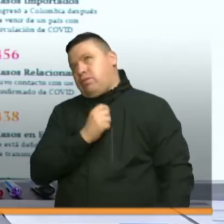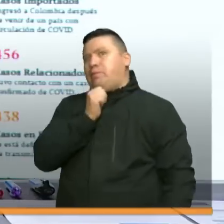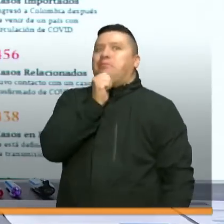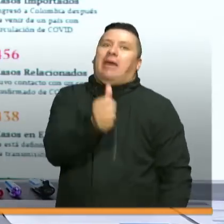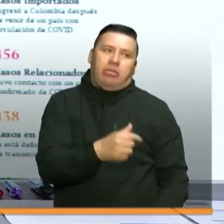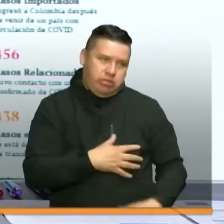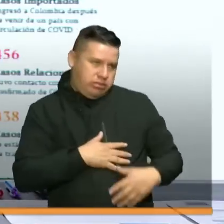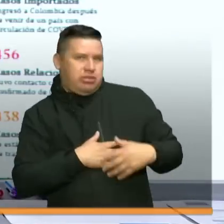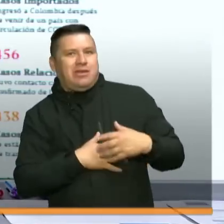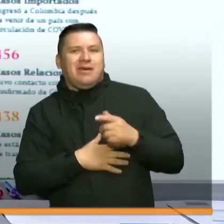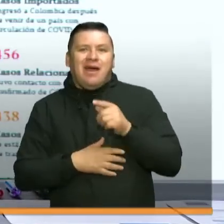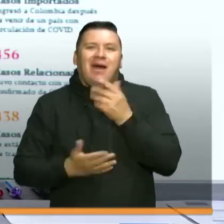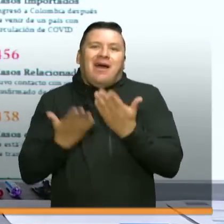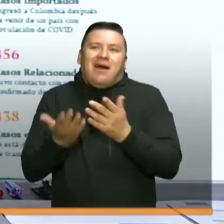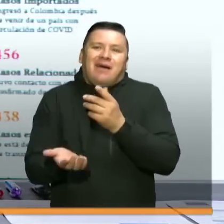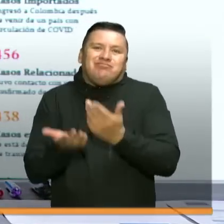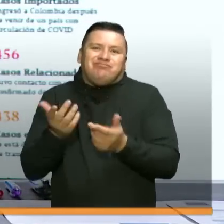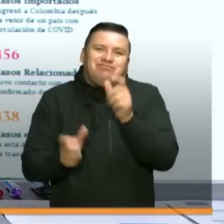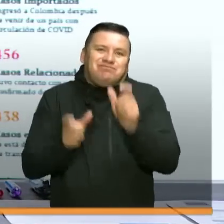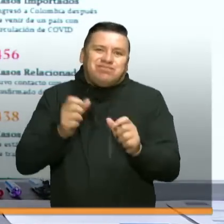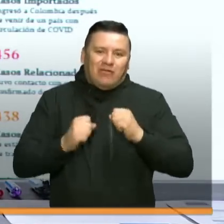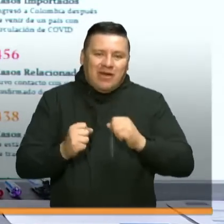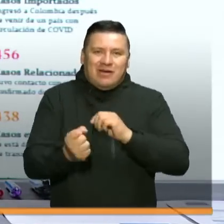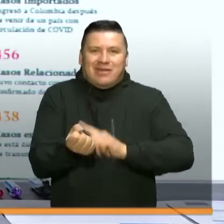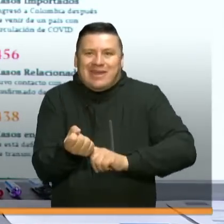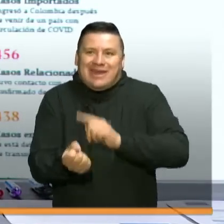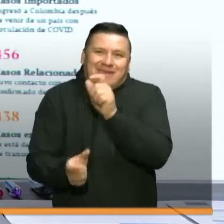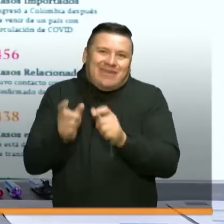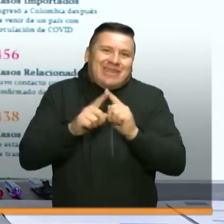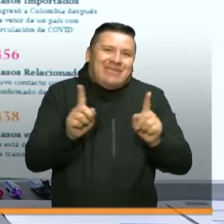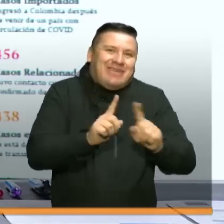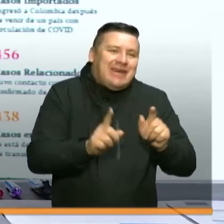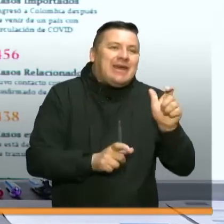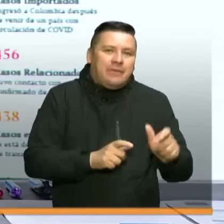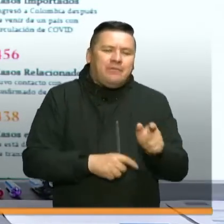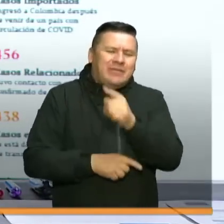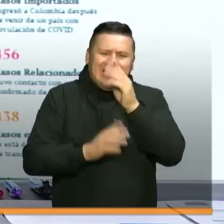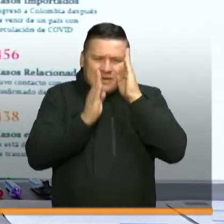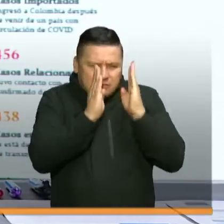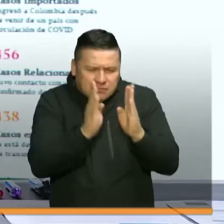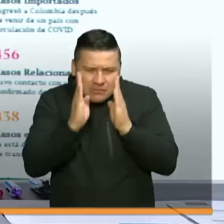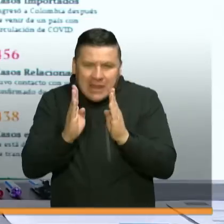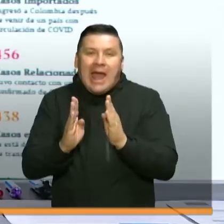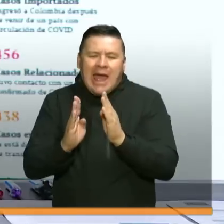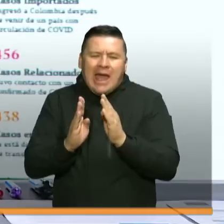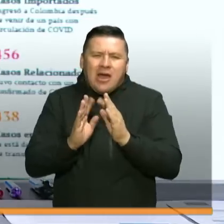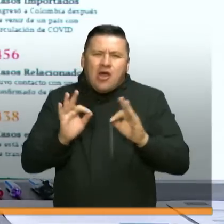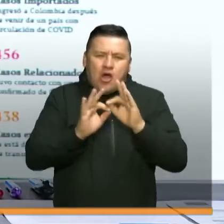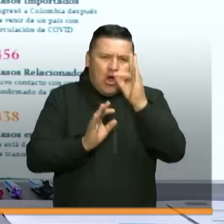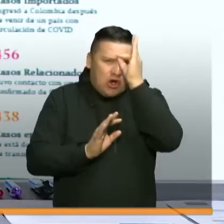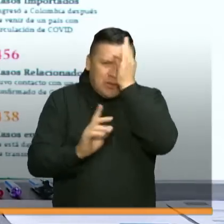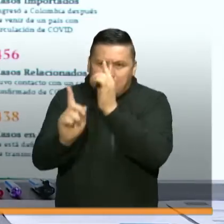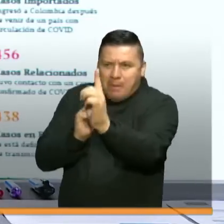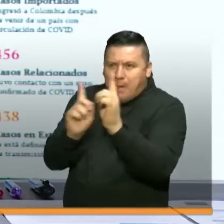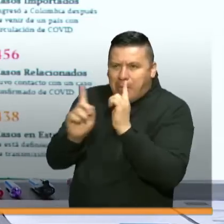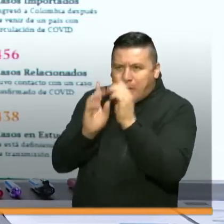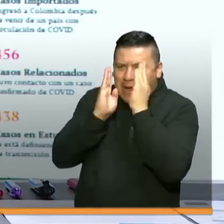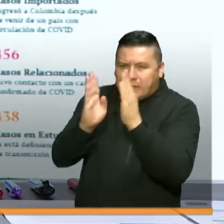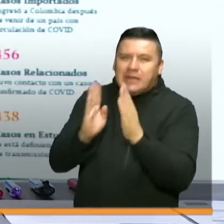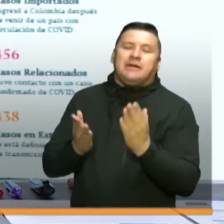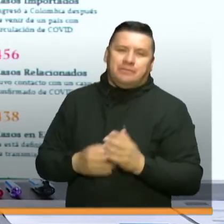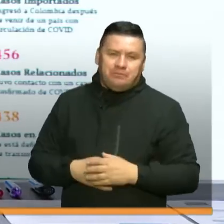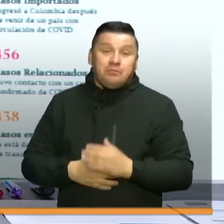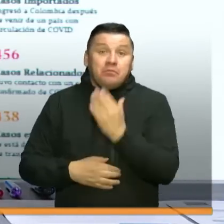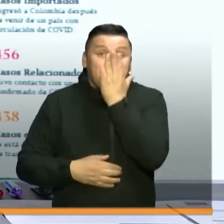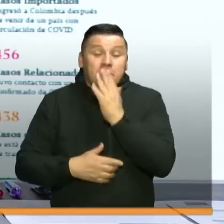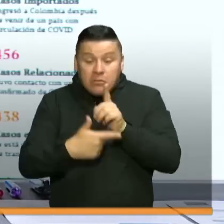crónico y es justamente en esas personas en quienes queremos tratar de concentrar la mayor atención hospitalaria. Y las cifras también